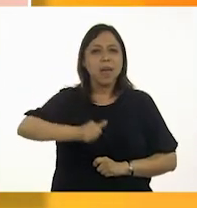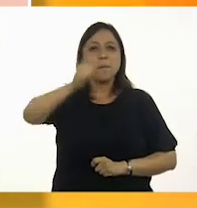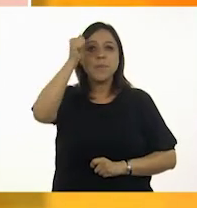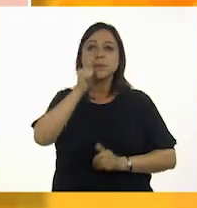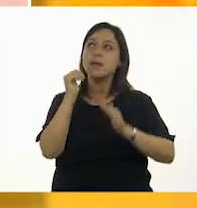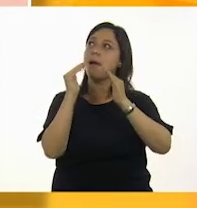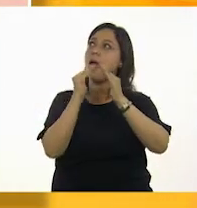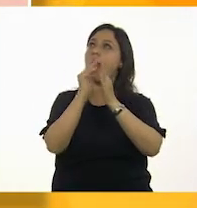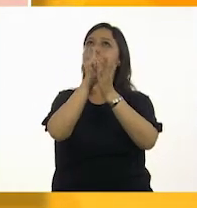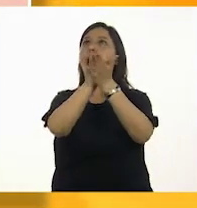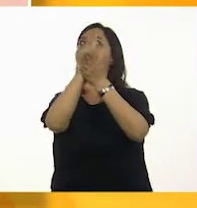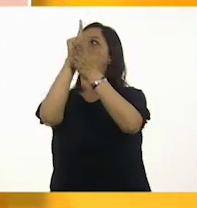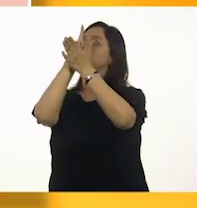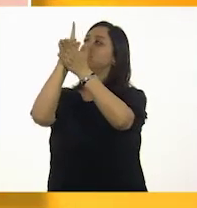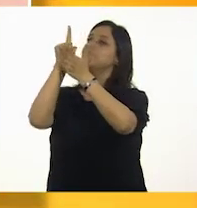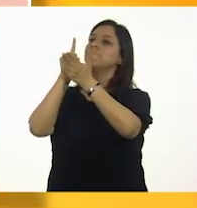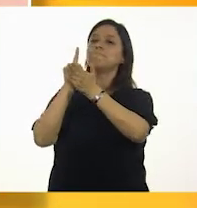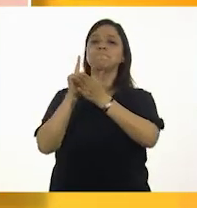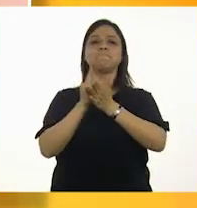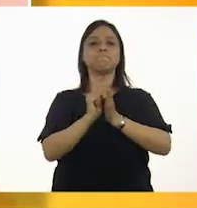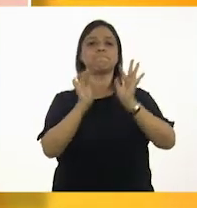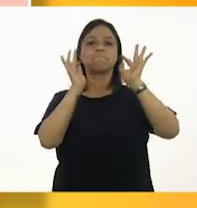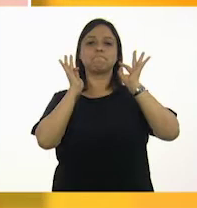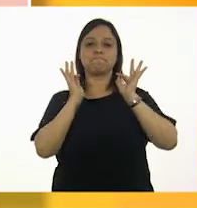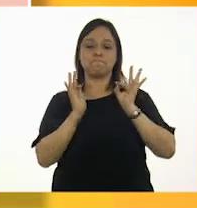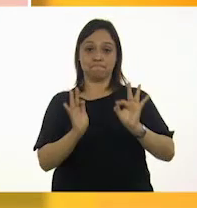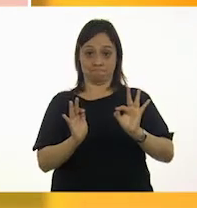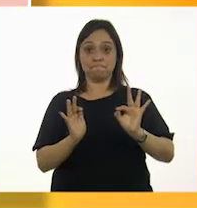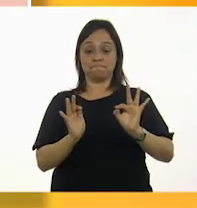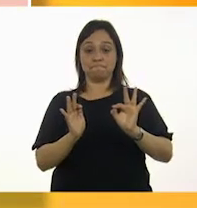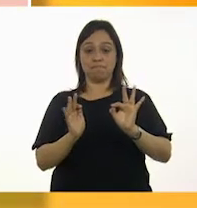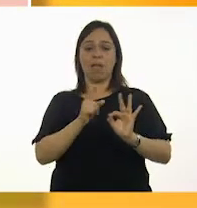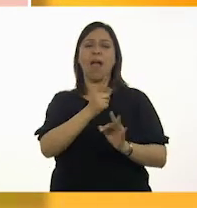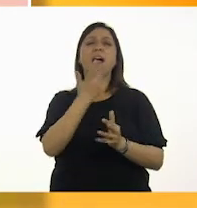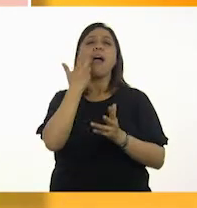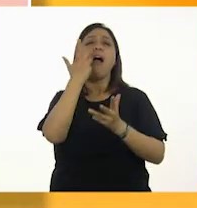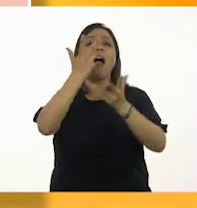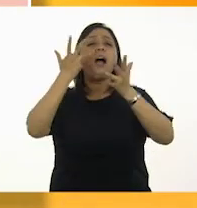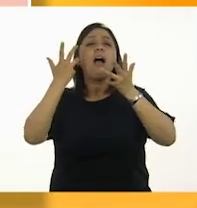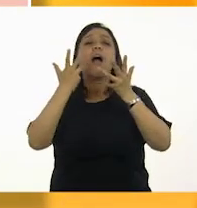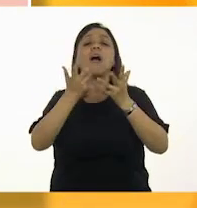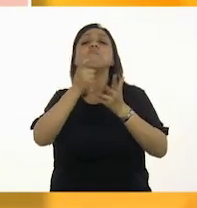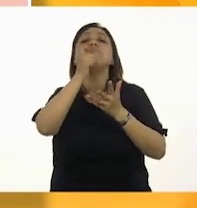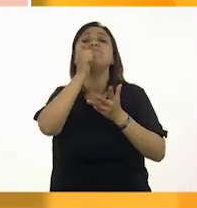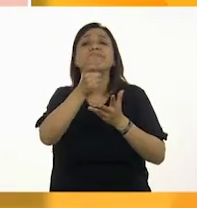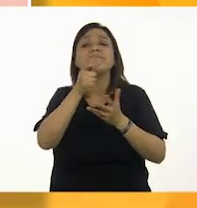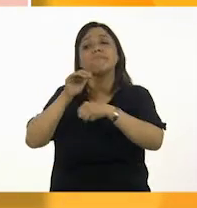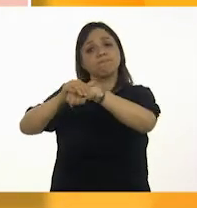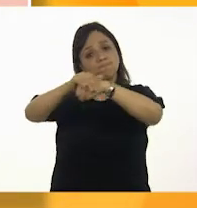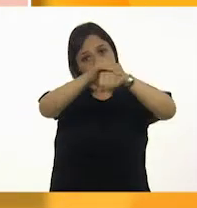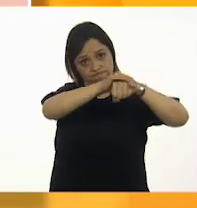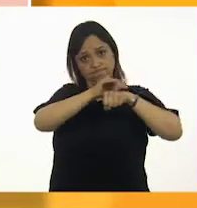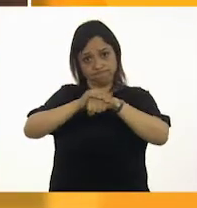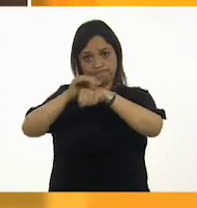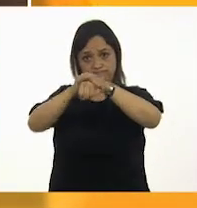casa esté limpia y reluciente. Y lo único que desea es tener amigos.